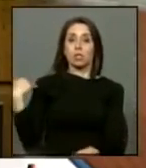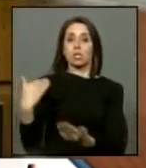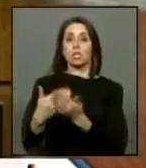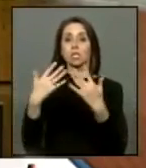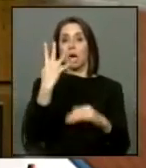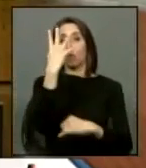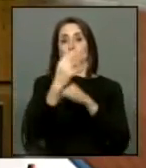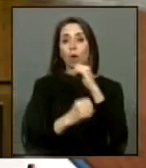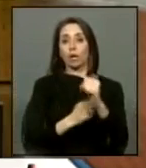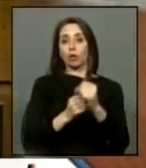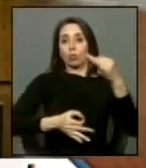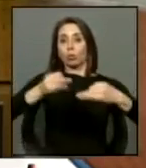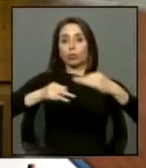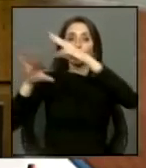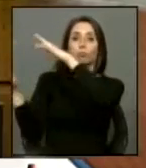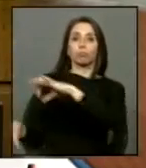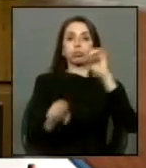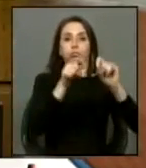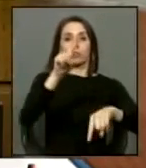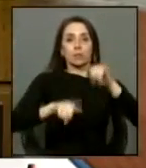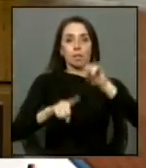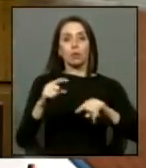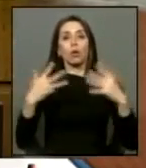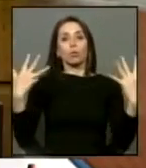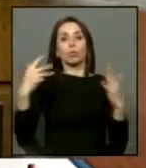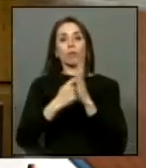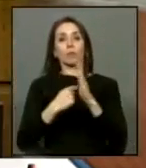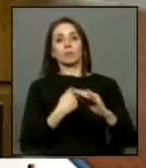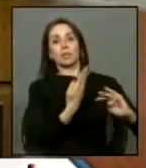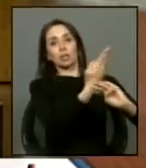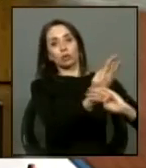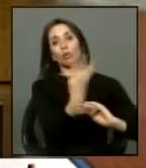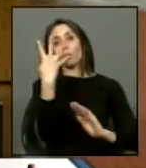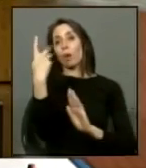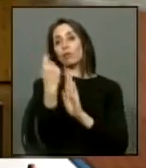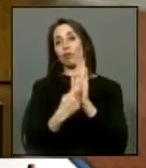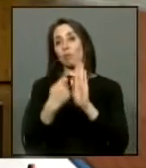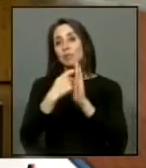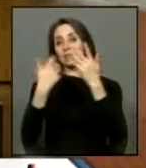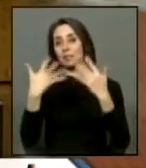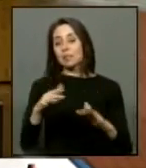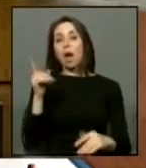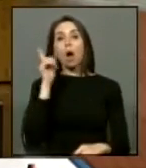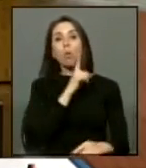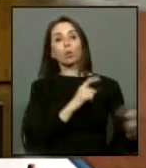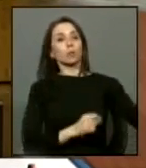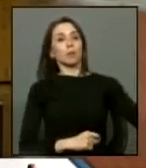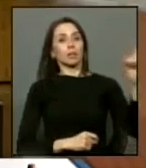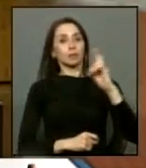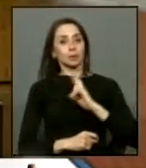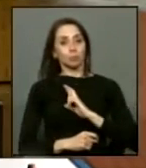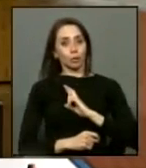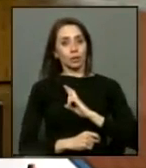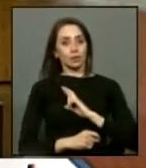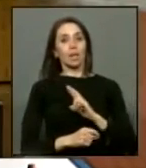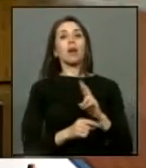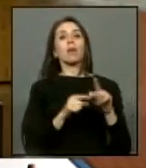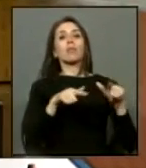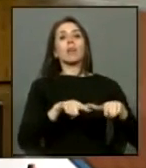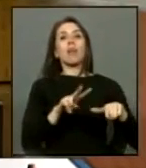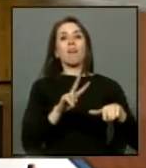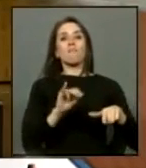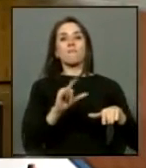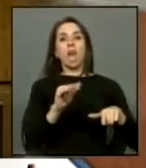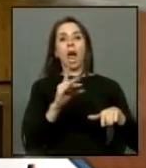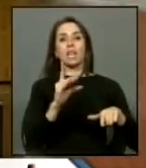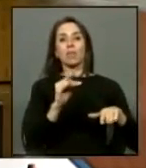de la expropiación, nueve meses desde nuestra solicitud y cuatro meses desde la última respuesta que obtuvieron de vialidad, la cosa